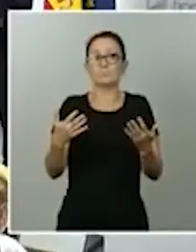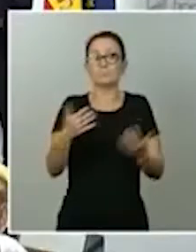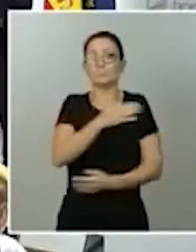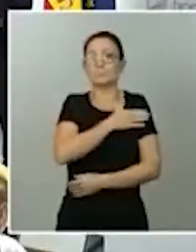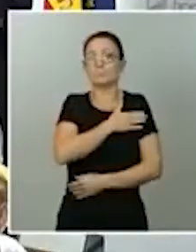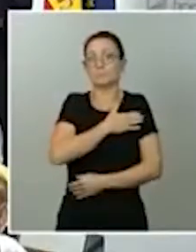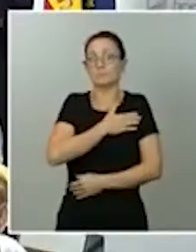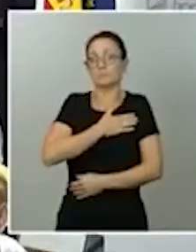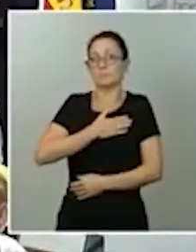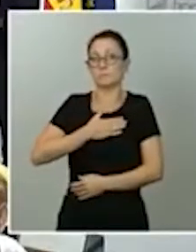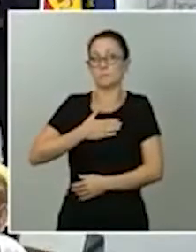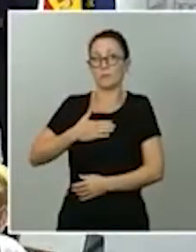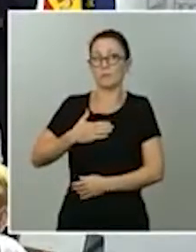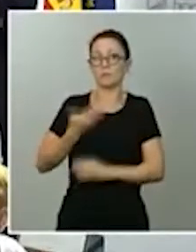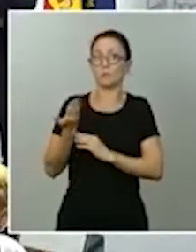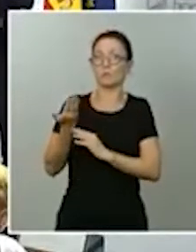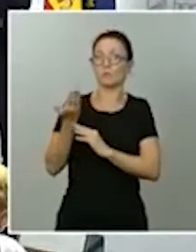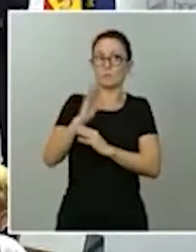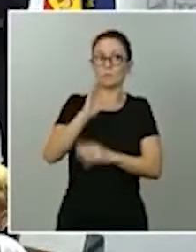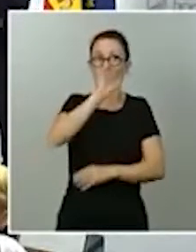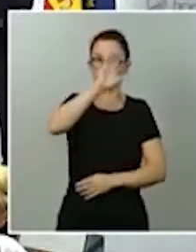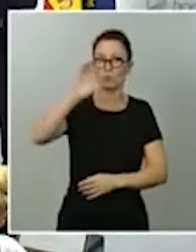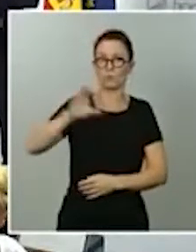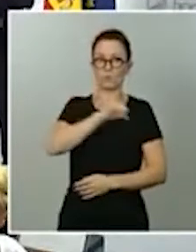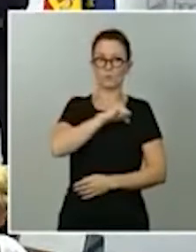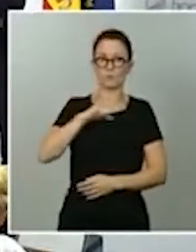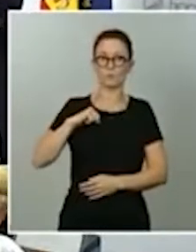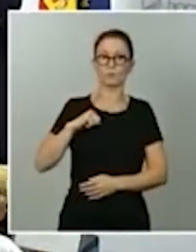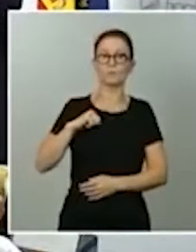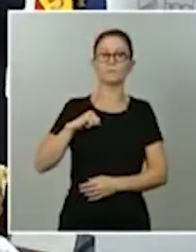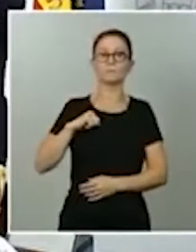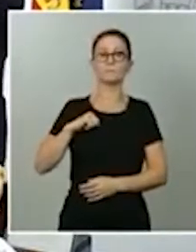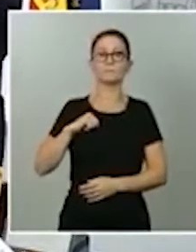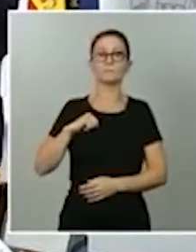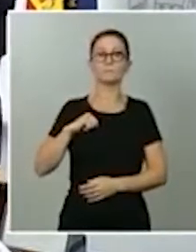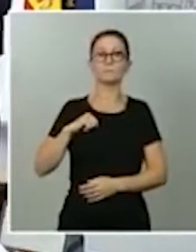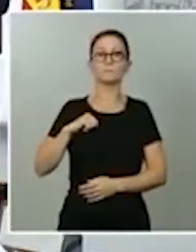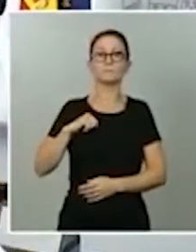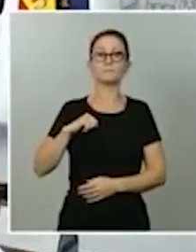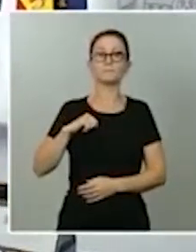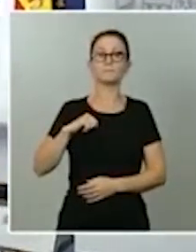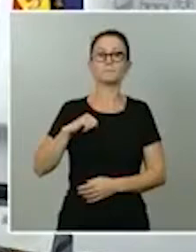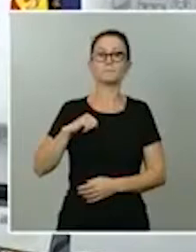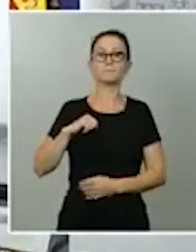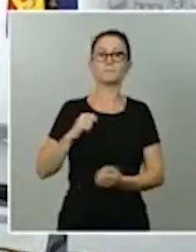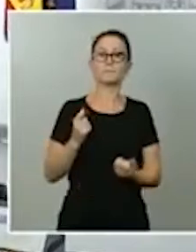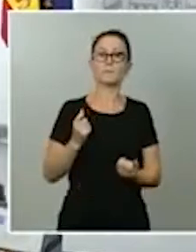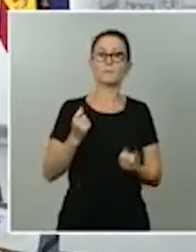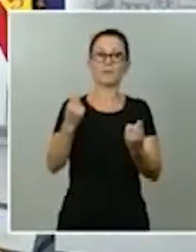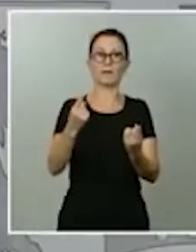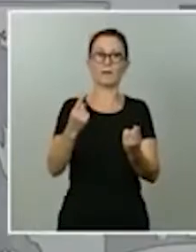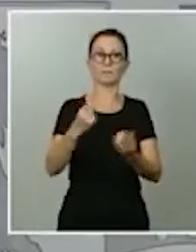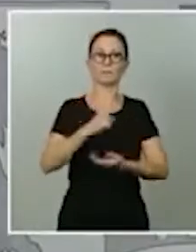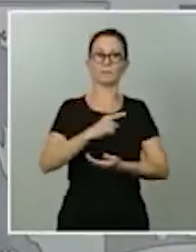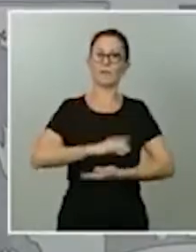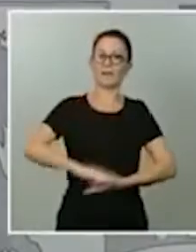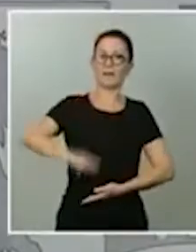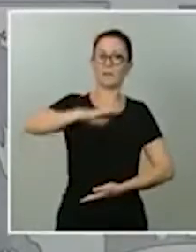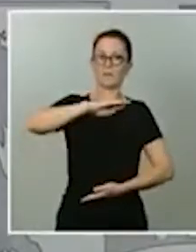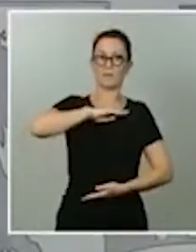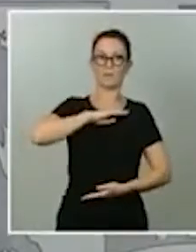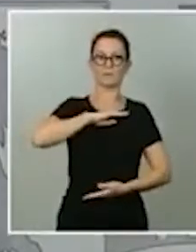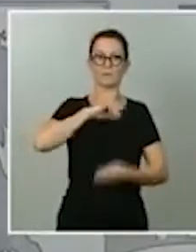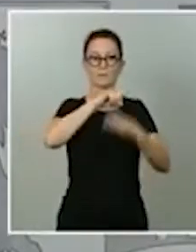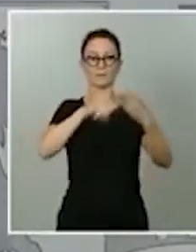a las comunidades autónomas es habilitar mayores capacidades en tres ámbitos que se demuestran fundamentales